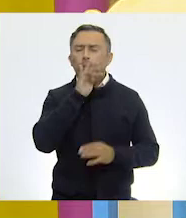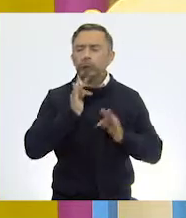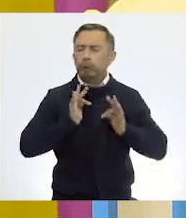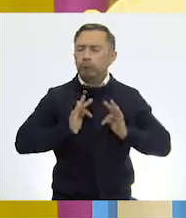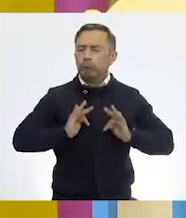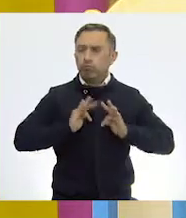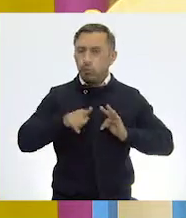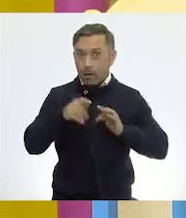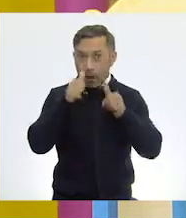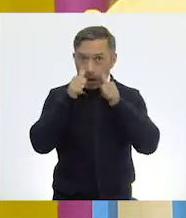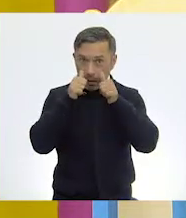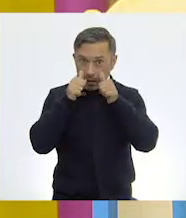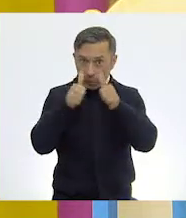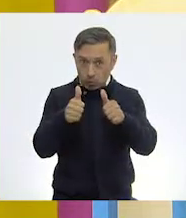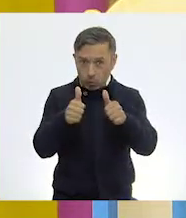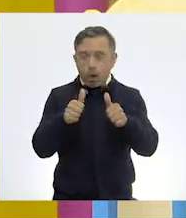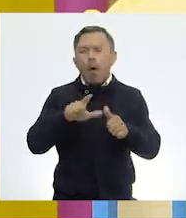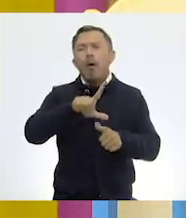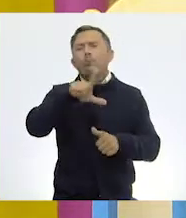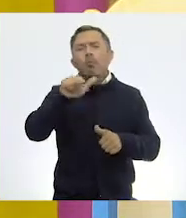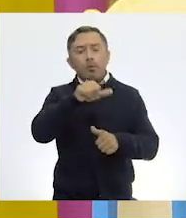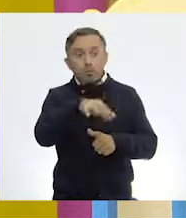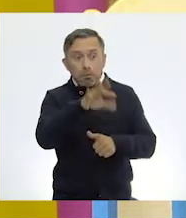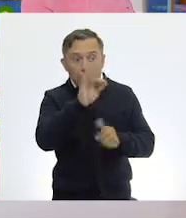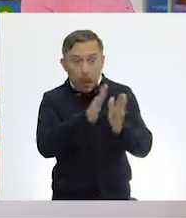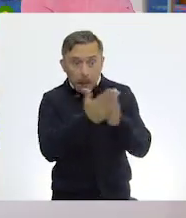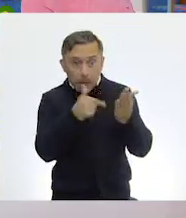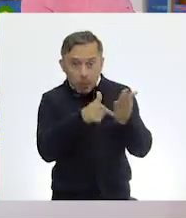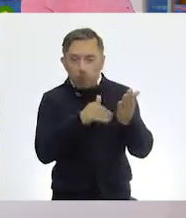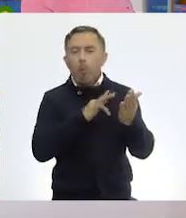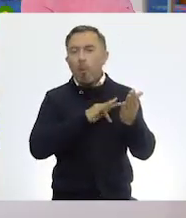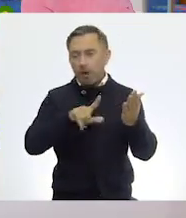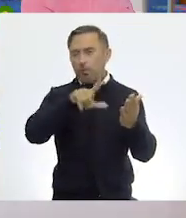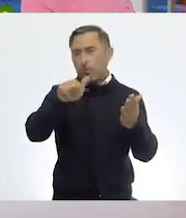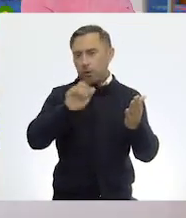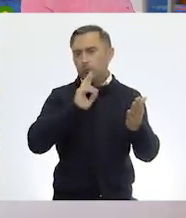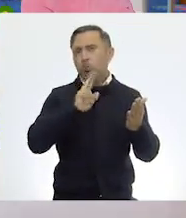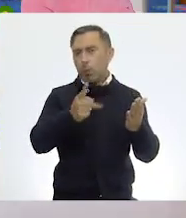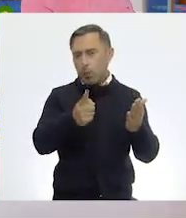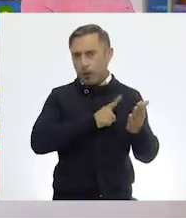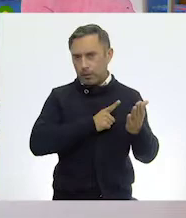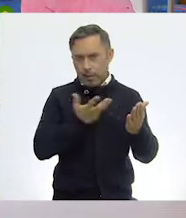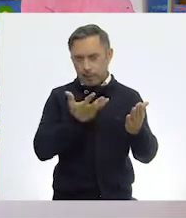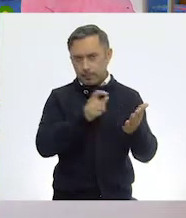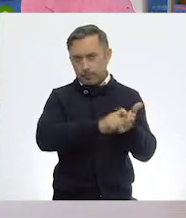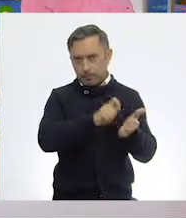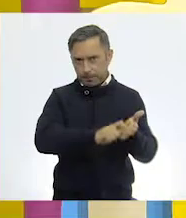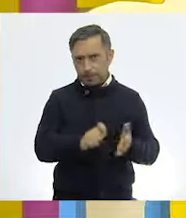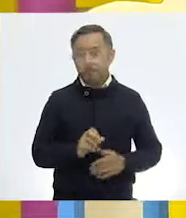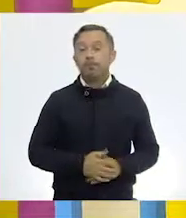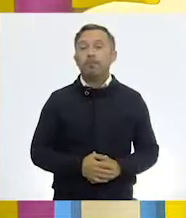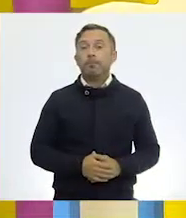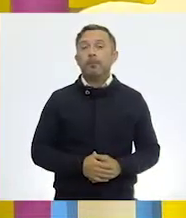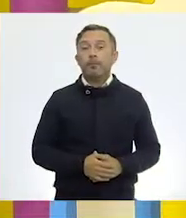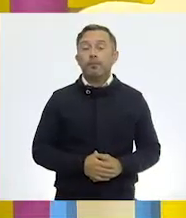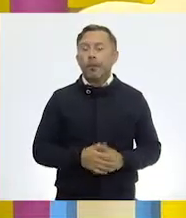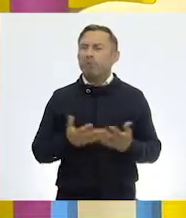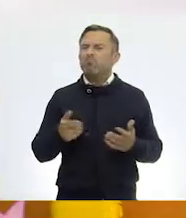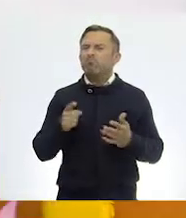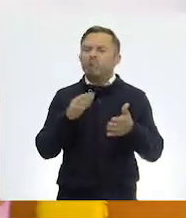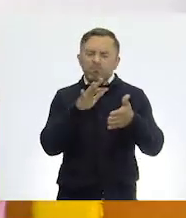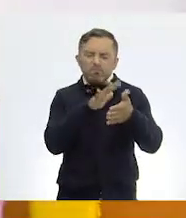al alcance puedas ir contestando lo que corresponde. Bien, ¿qué dice nuestra indicación, Ale?